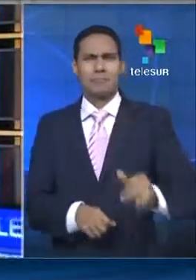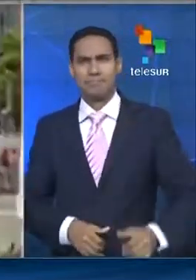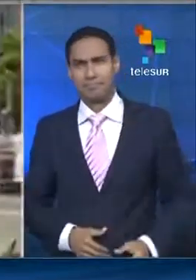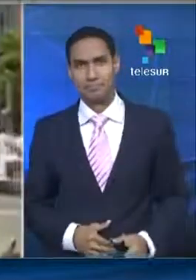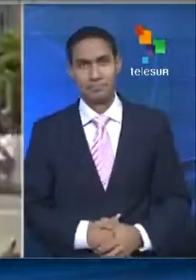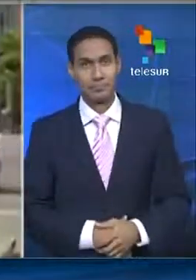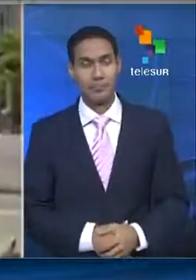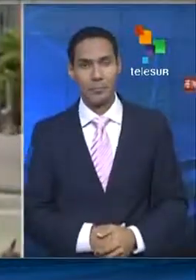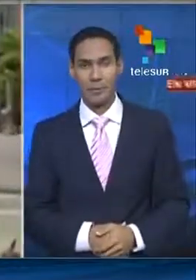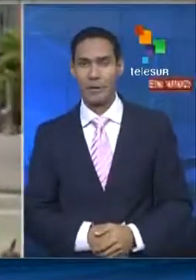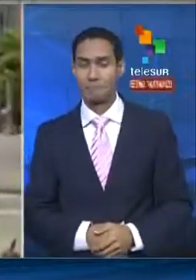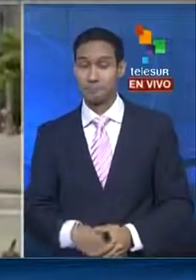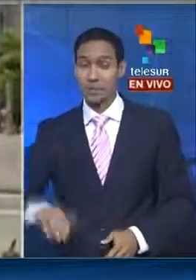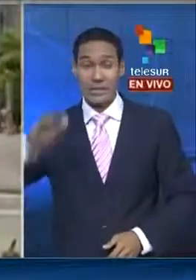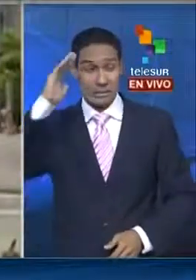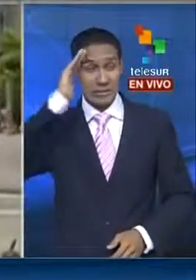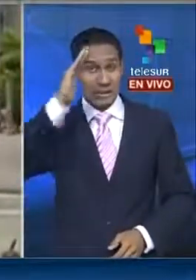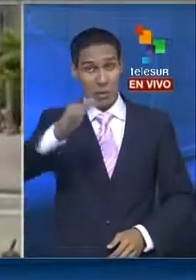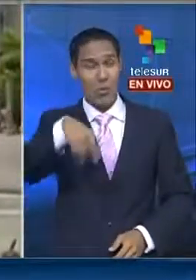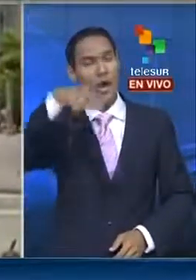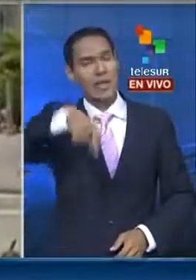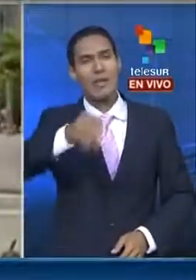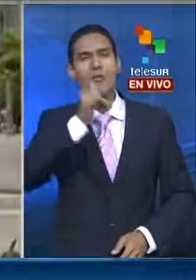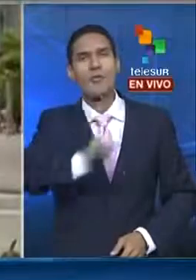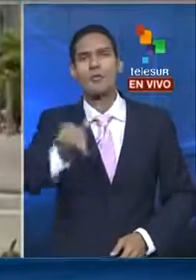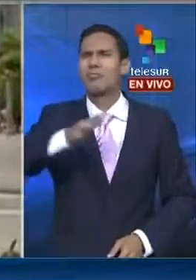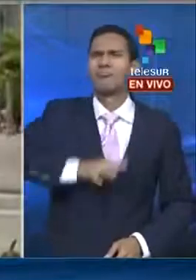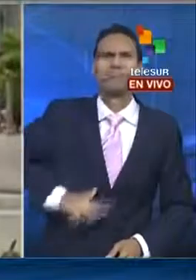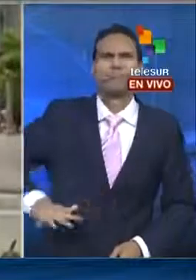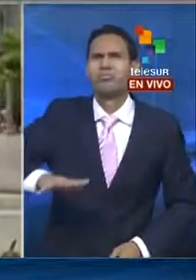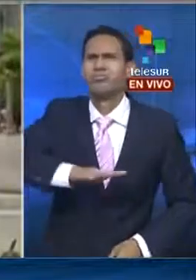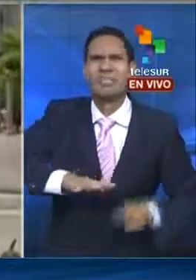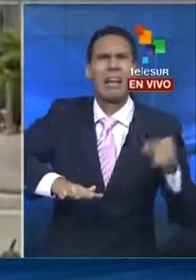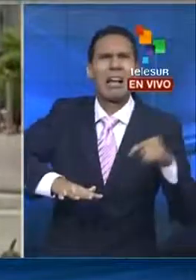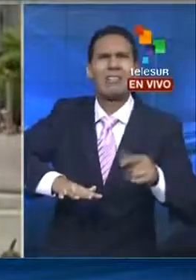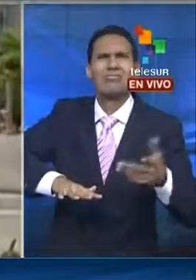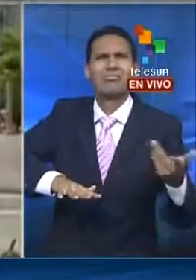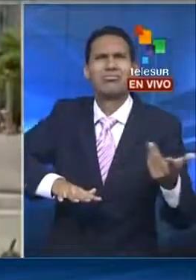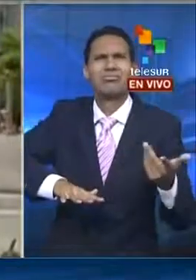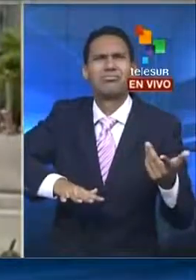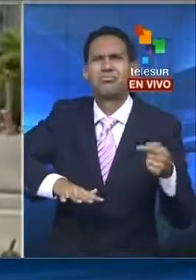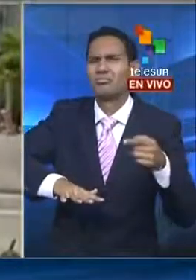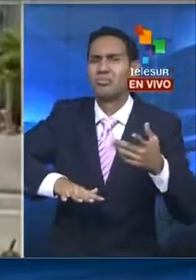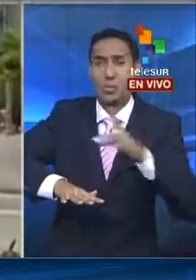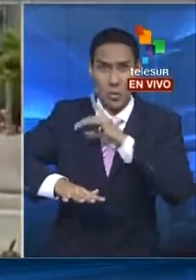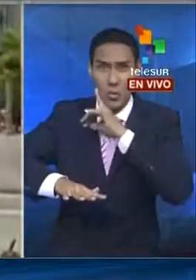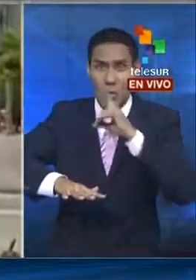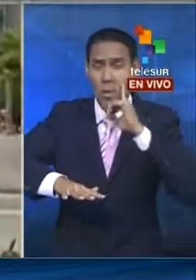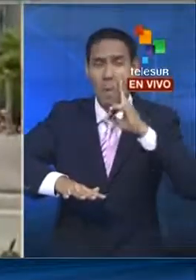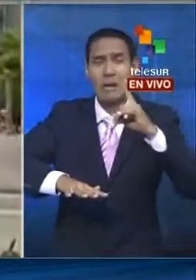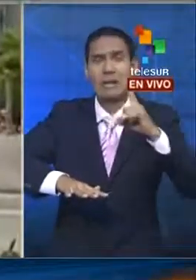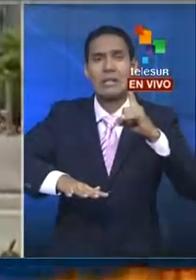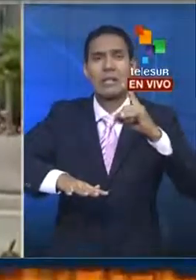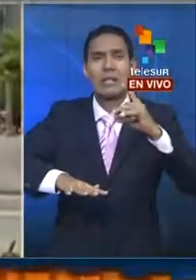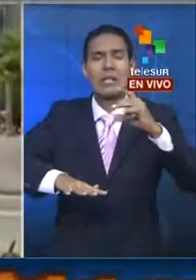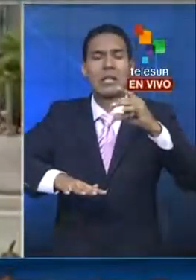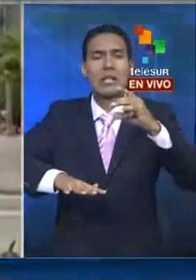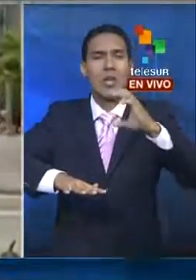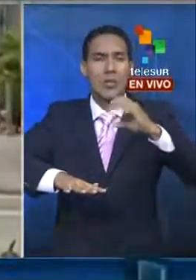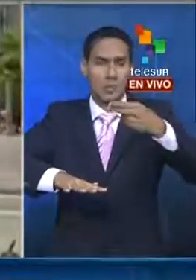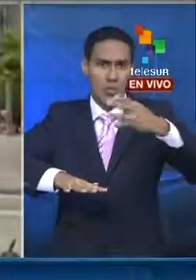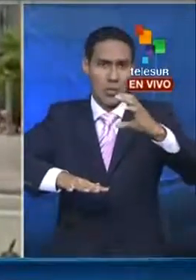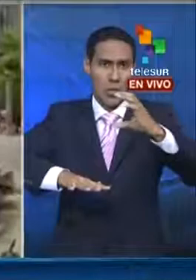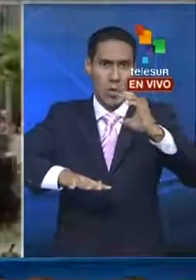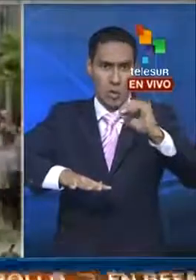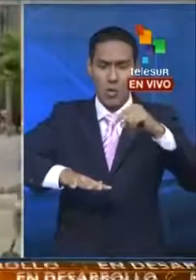Raúl, un saludo para usted. Esta información la estamos originando directamente desde las calles de Quibdó, la capital